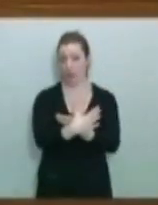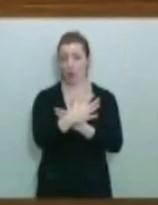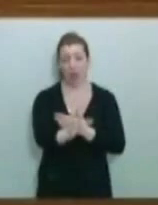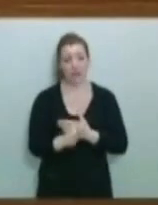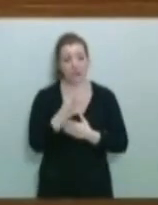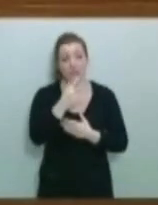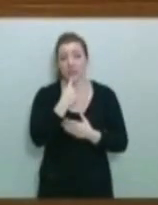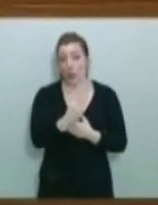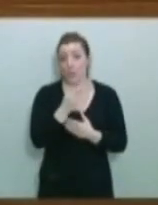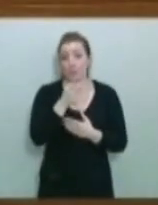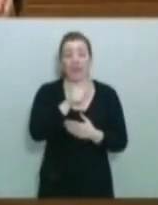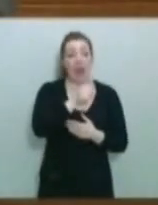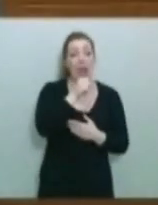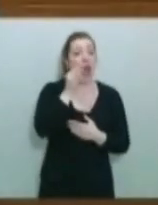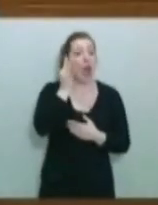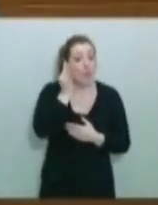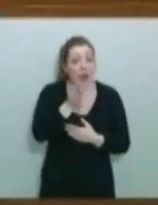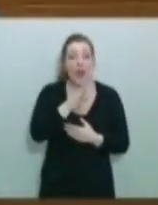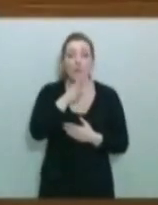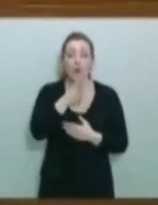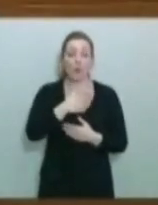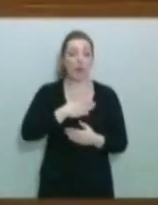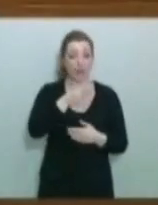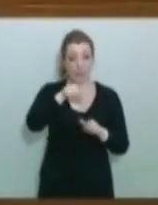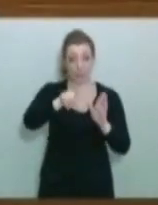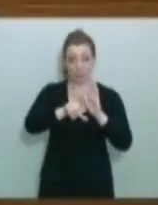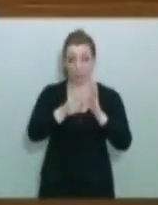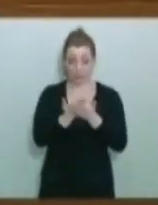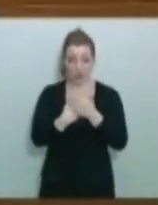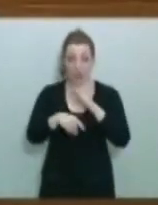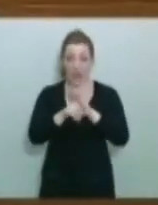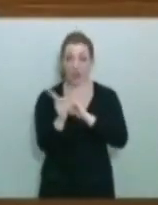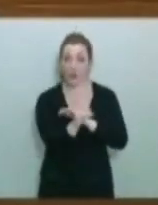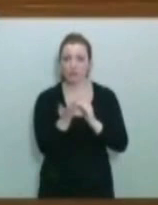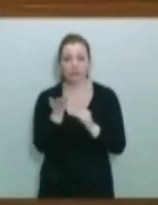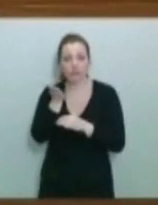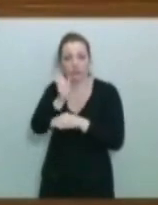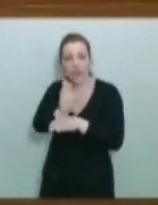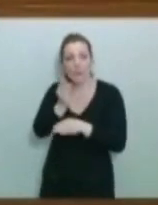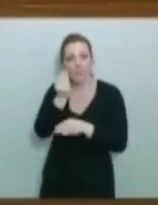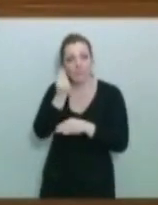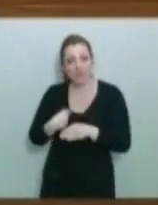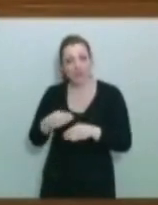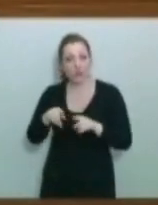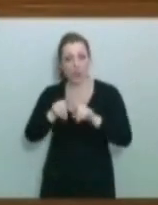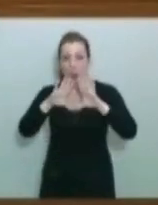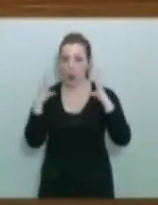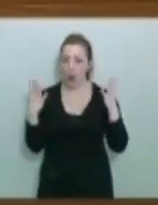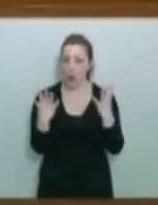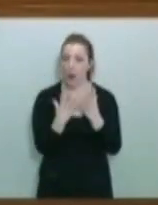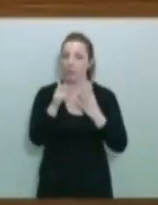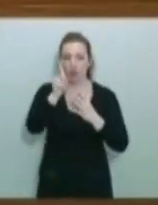porque, claro, es capaz de presentar una proposición no de ley que tiene una visión global, pero que también desciende a lo